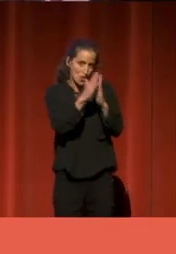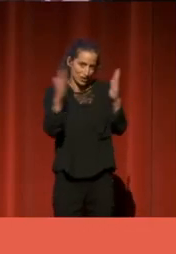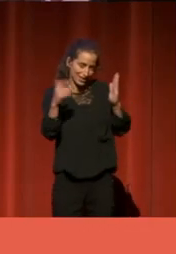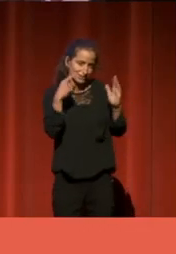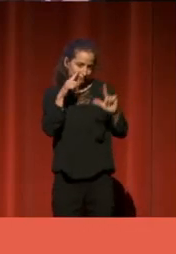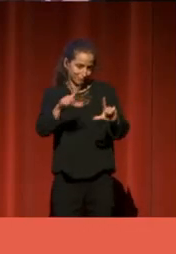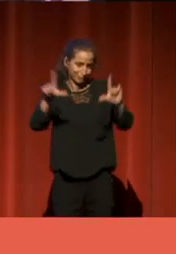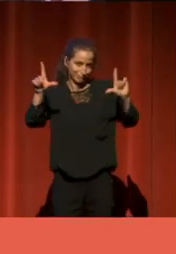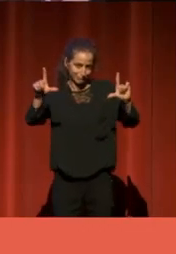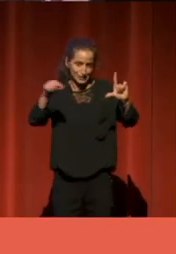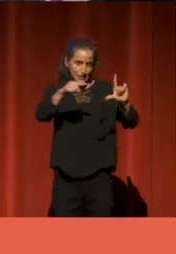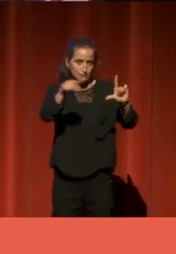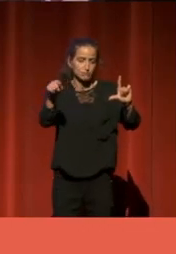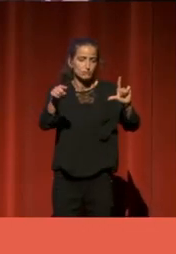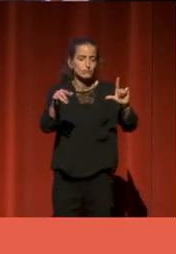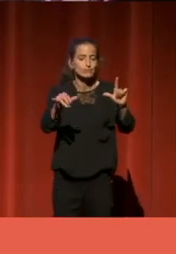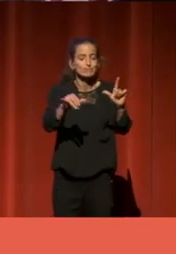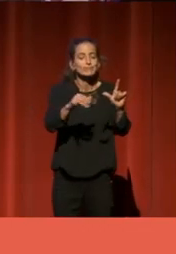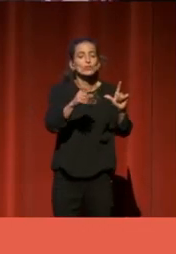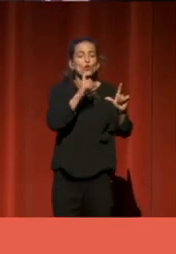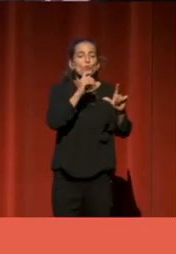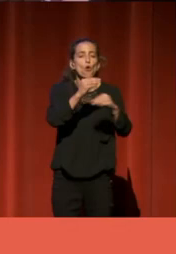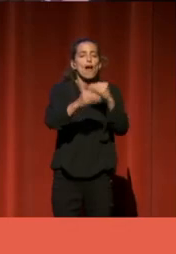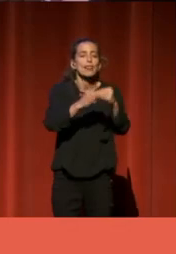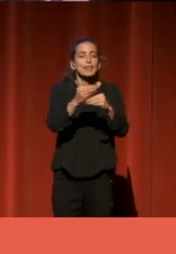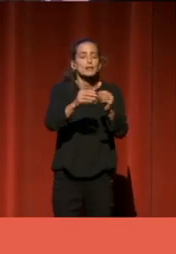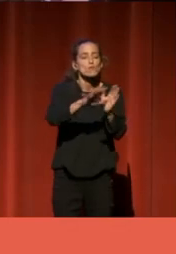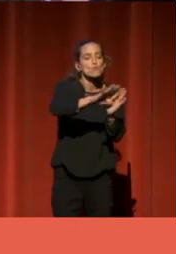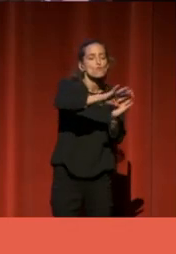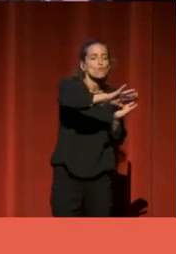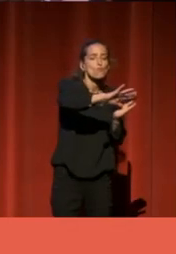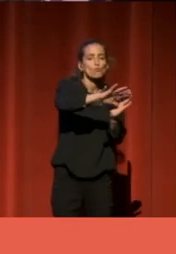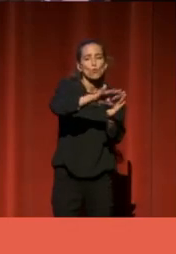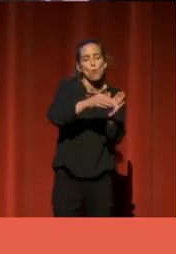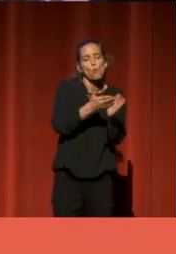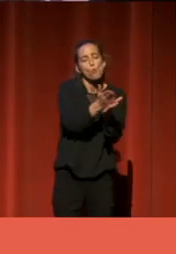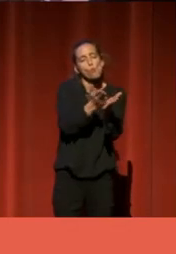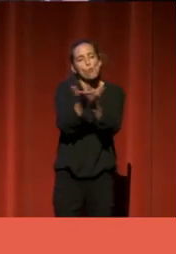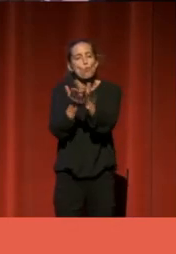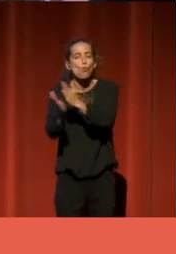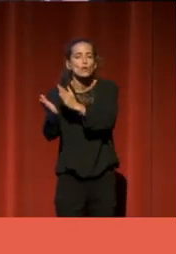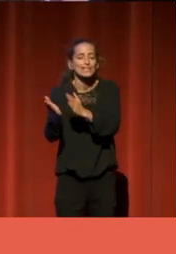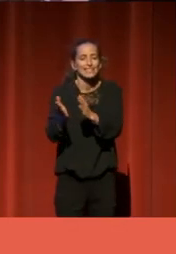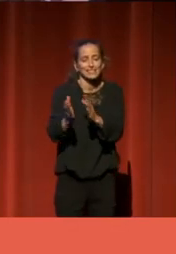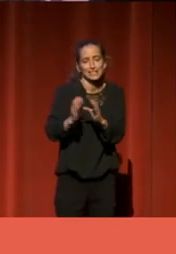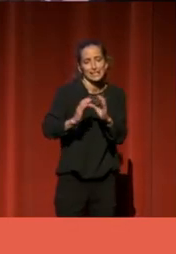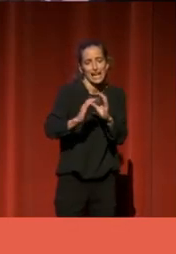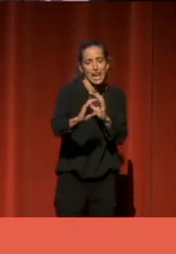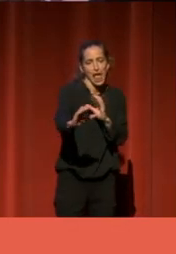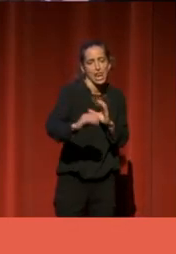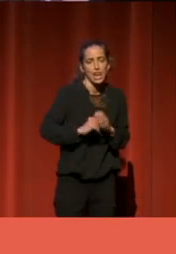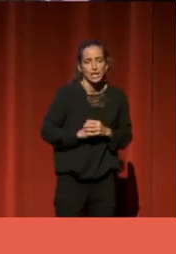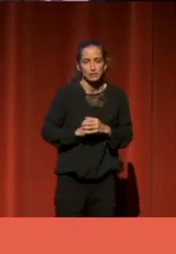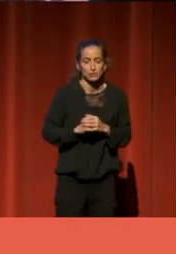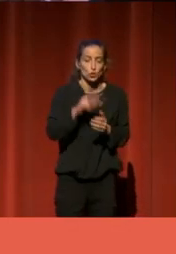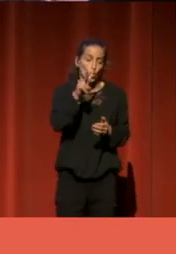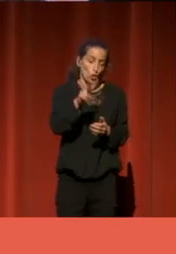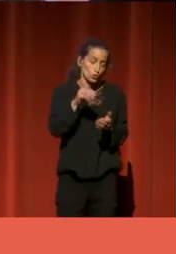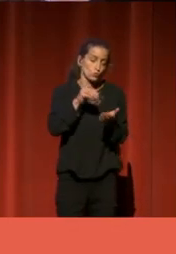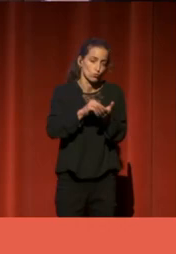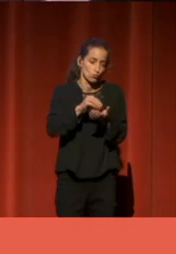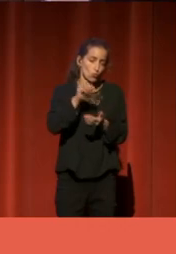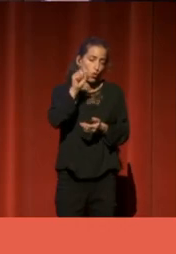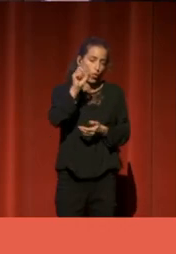desde una aproximación multicanal. Por entonces se habla de la web 2.0 y, como no, se habla también de la